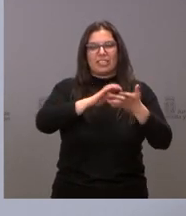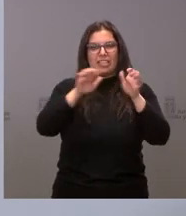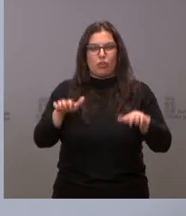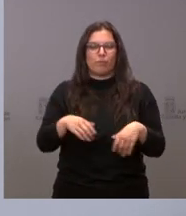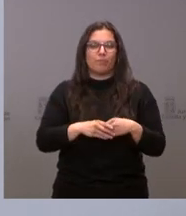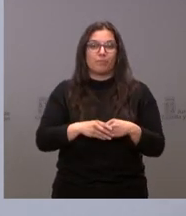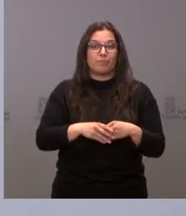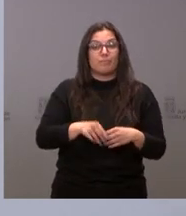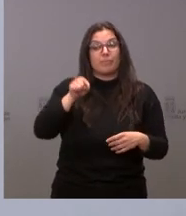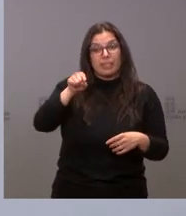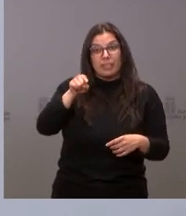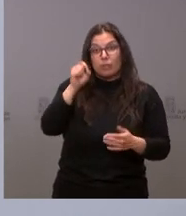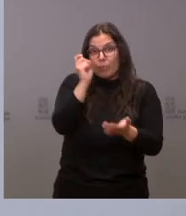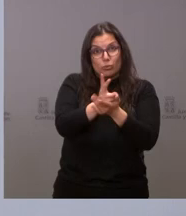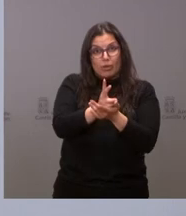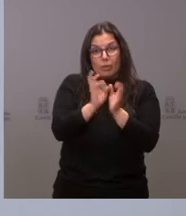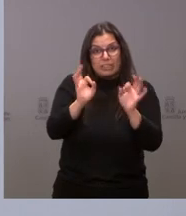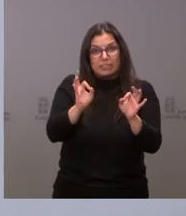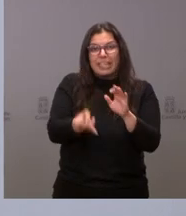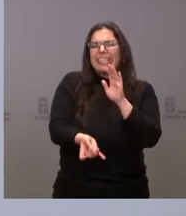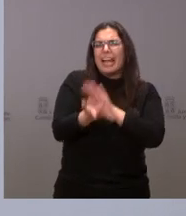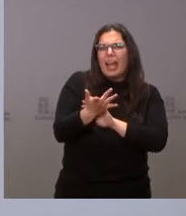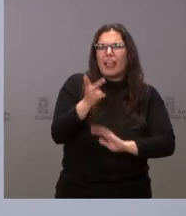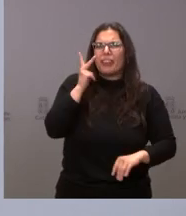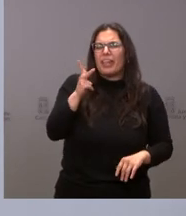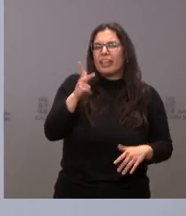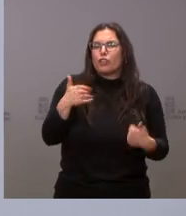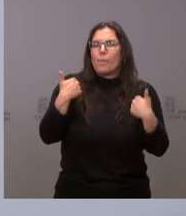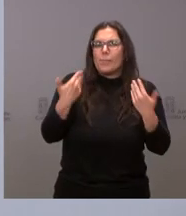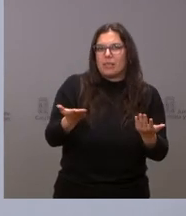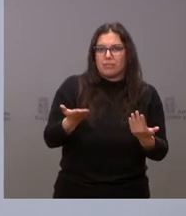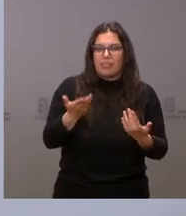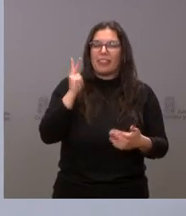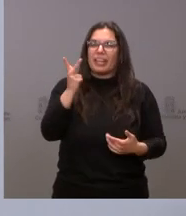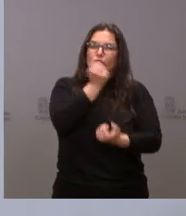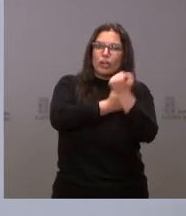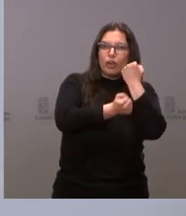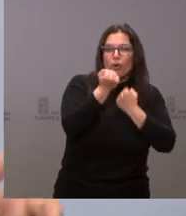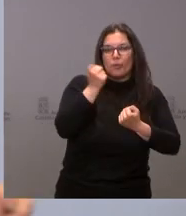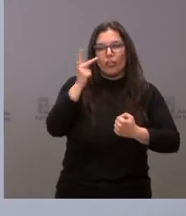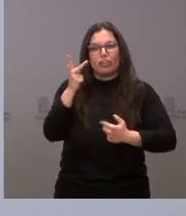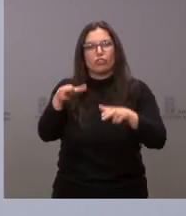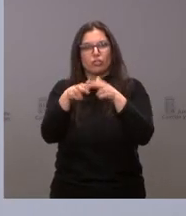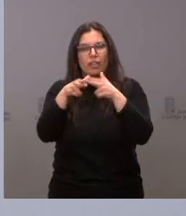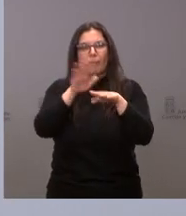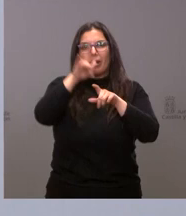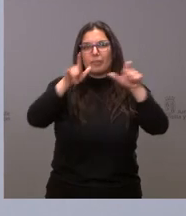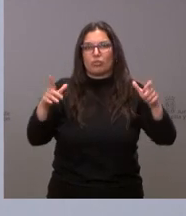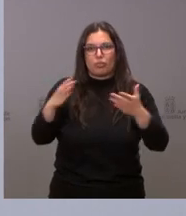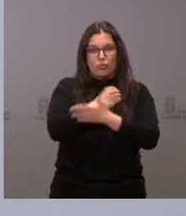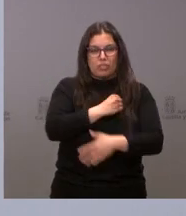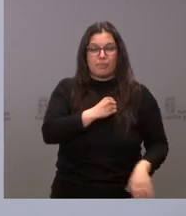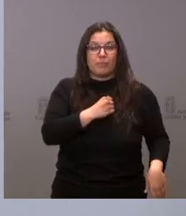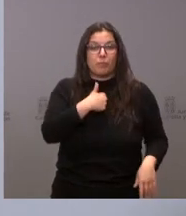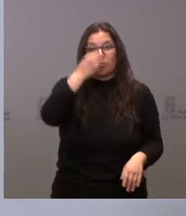León. Esa es nuestra apuesta, generar más derechos económicos y sociales para todas las personas. Yo creo